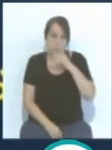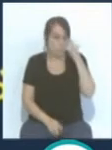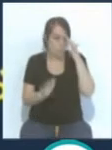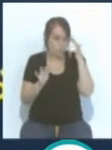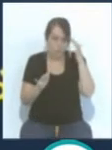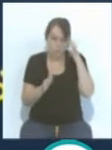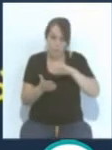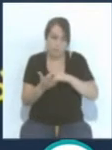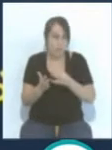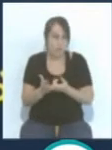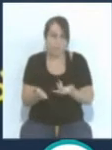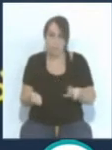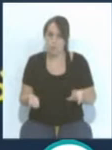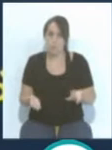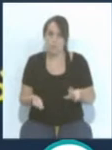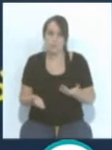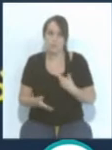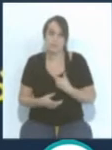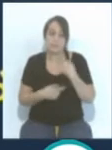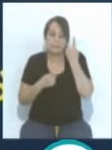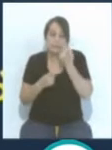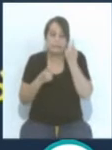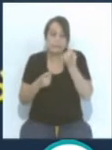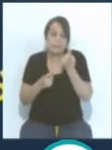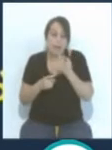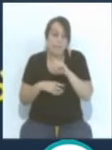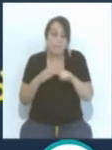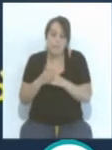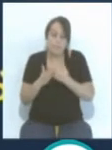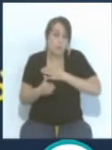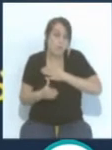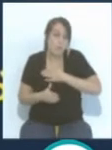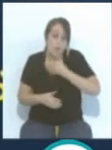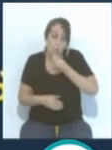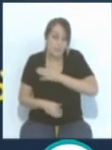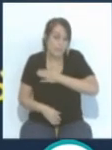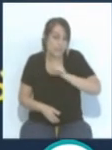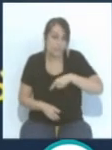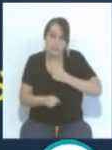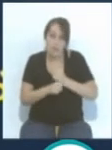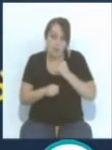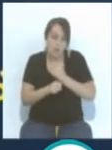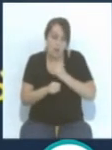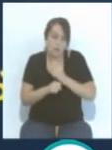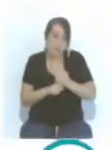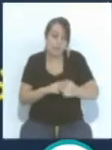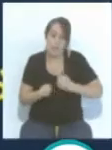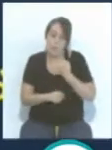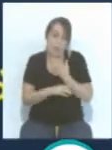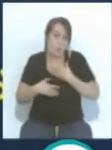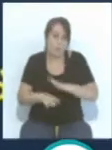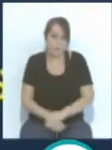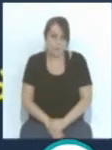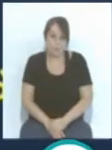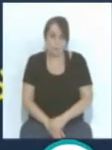con este proyecto y intentaré dar el máximo de mí con humildad y trabajo y aportar mi granito de arena. Sí,